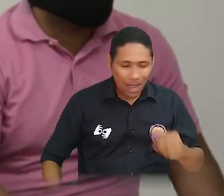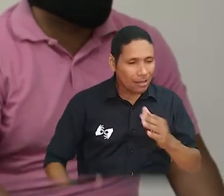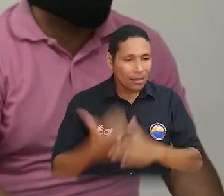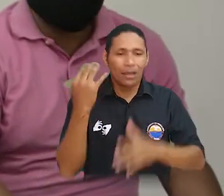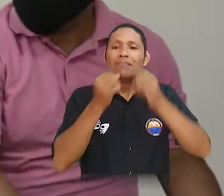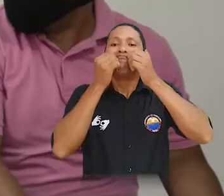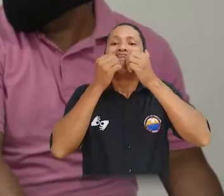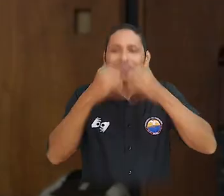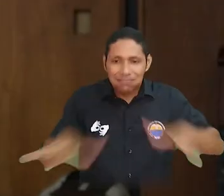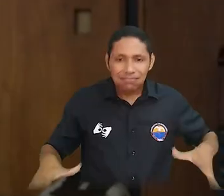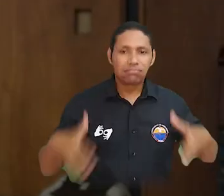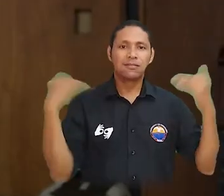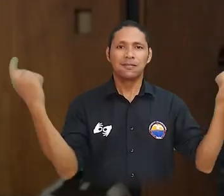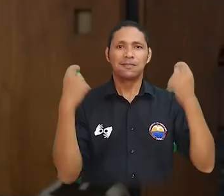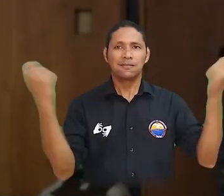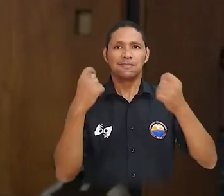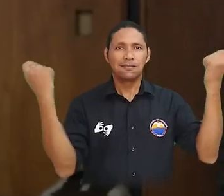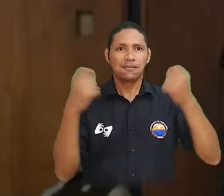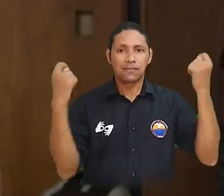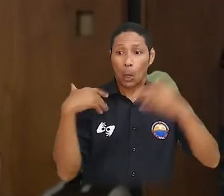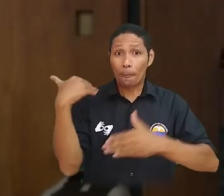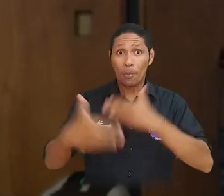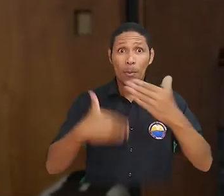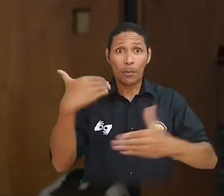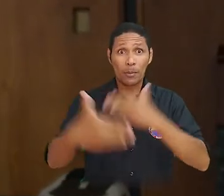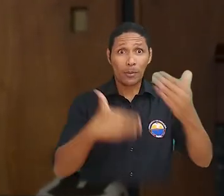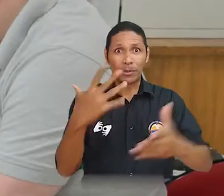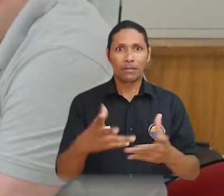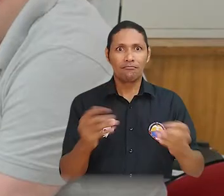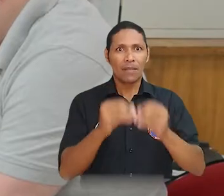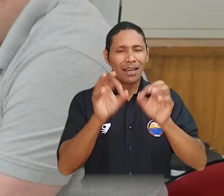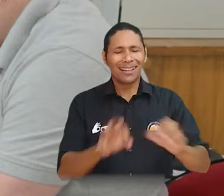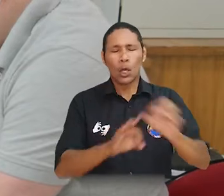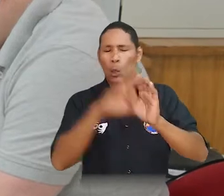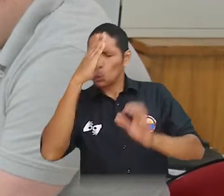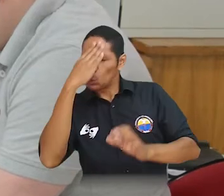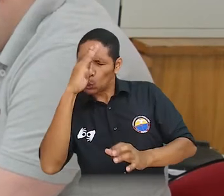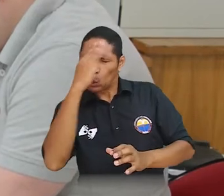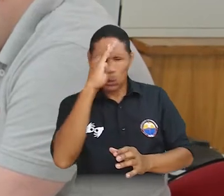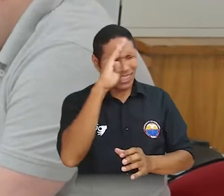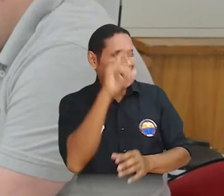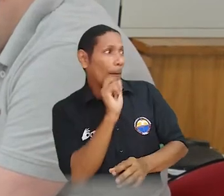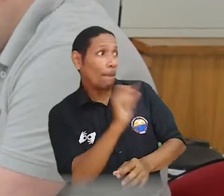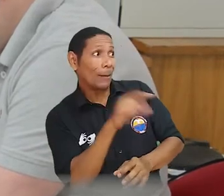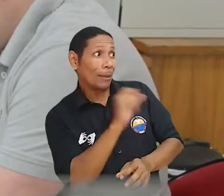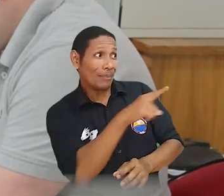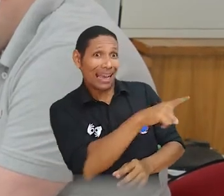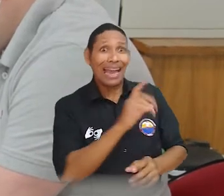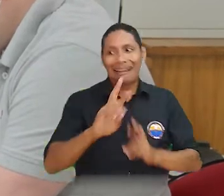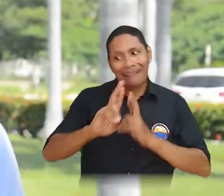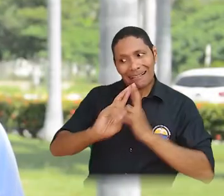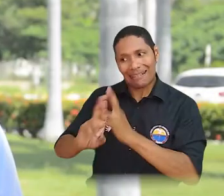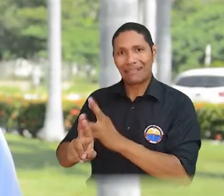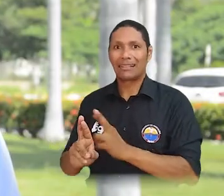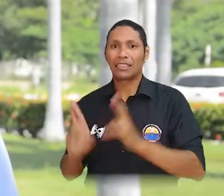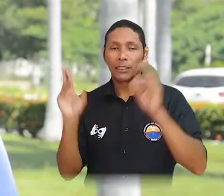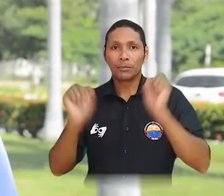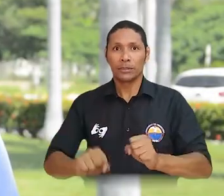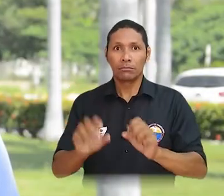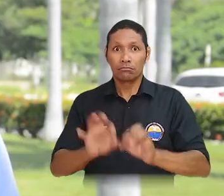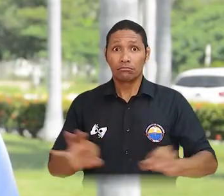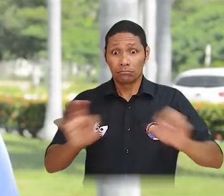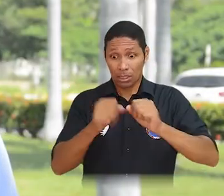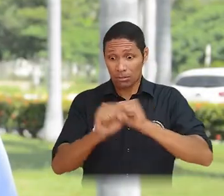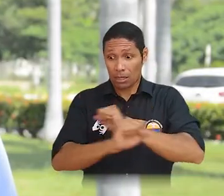26 de octubre se realizará la presentación de los cernados ante el Consejo Superior para la designación del rector. Y todo se